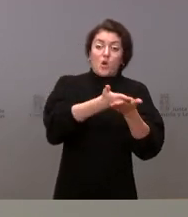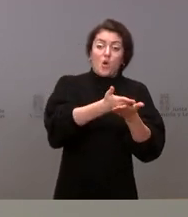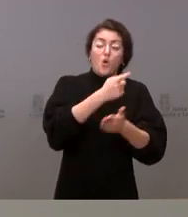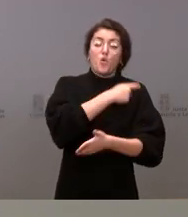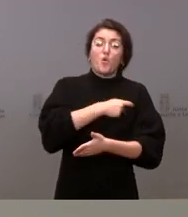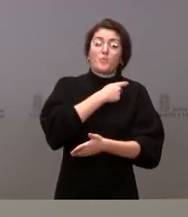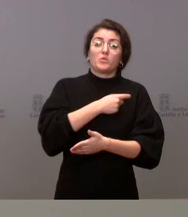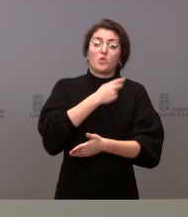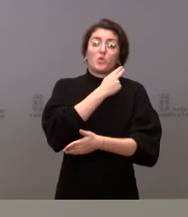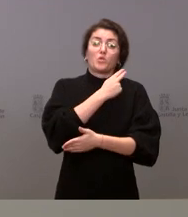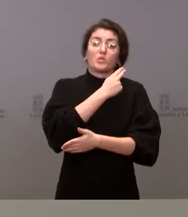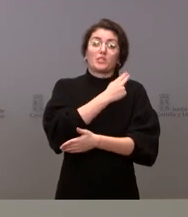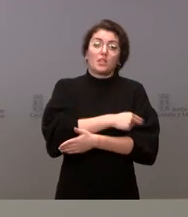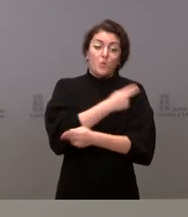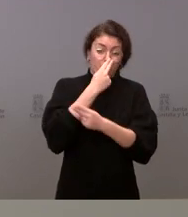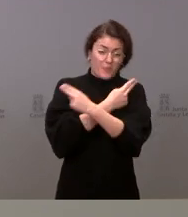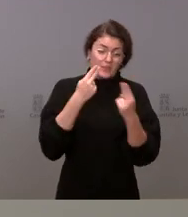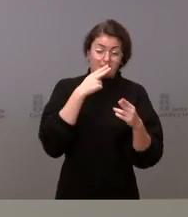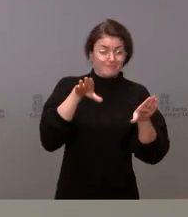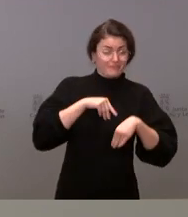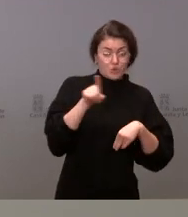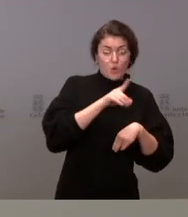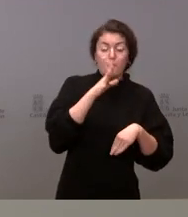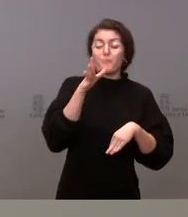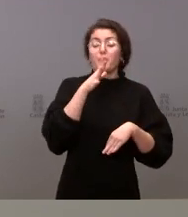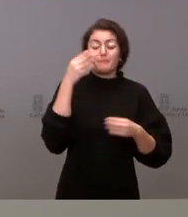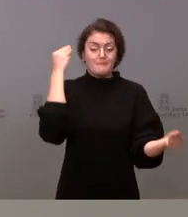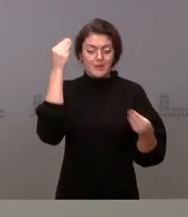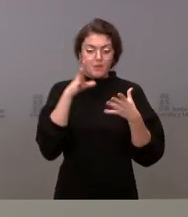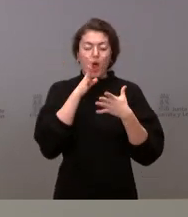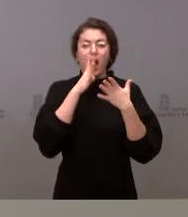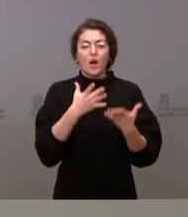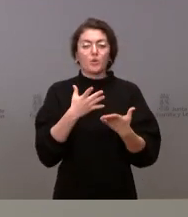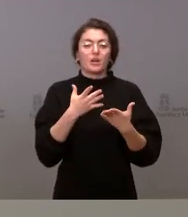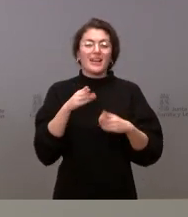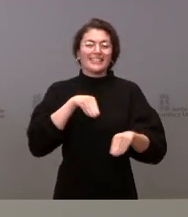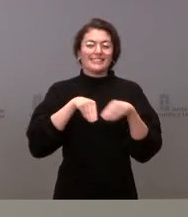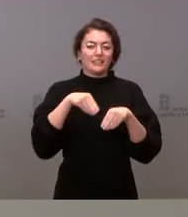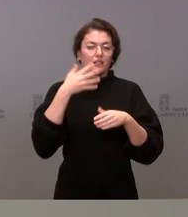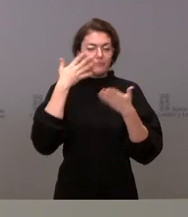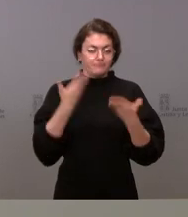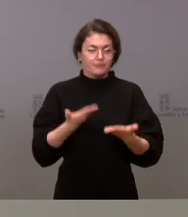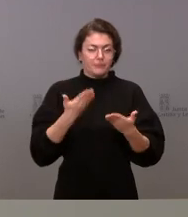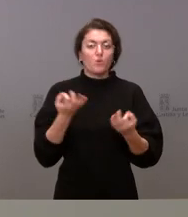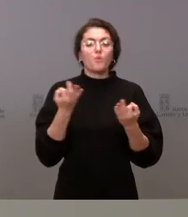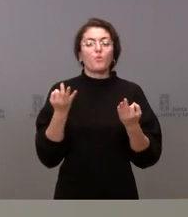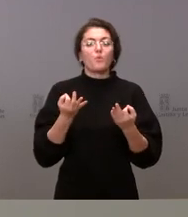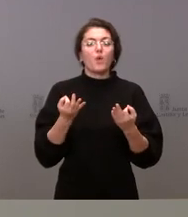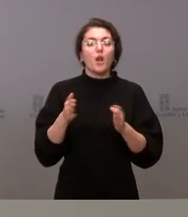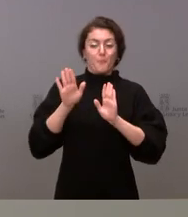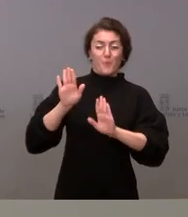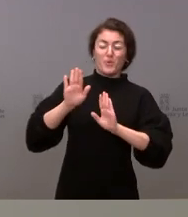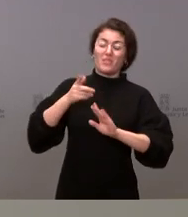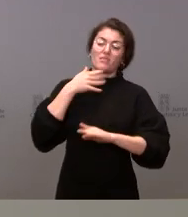aceptó porque consideramos que ahora mismo la estrategia fundamental es la prudencia y la vacunación y lo hemos dicho